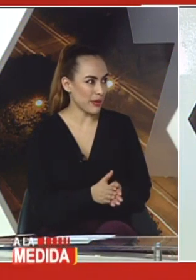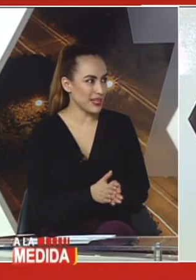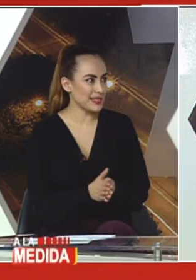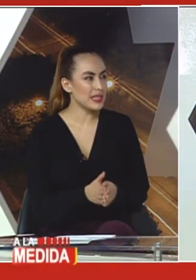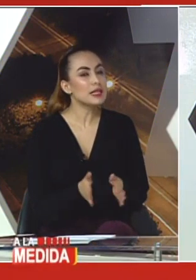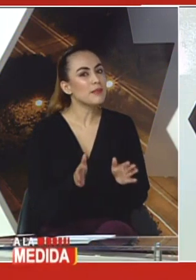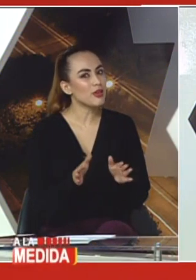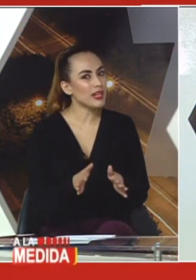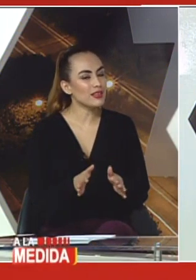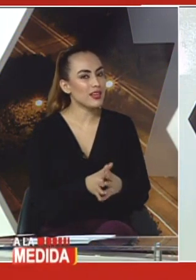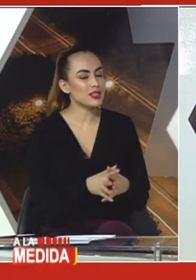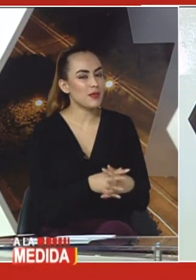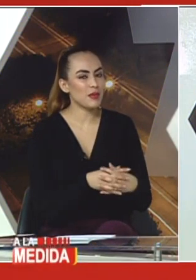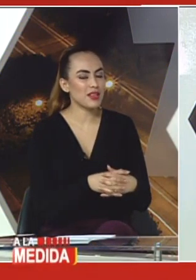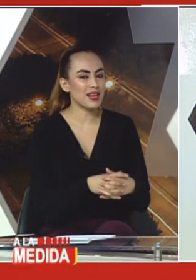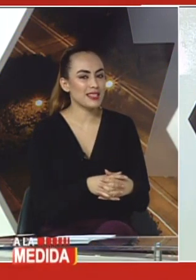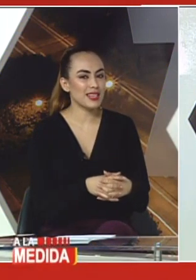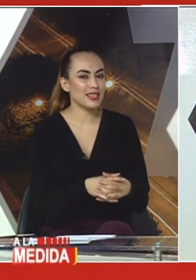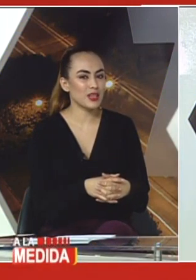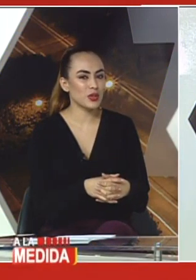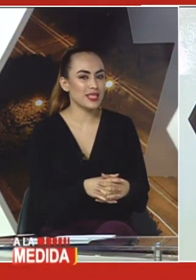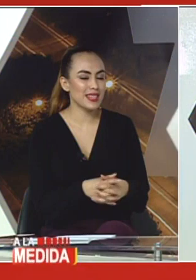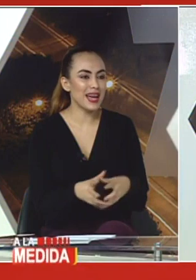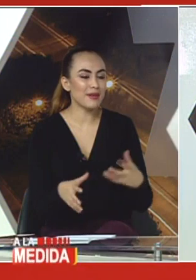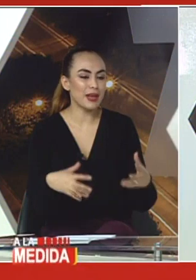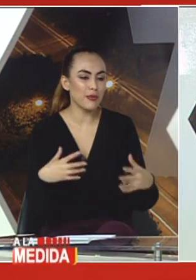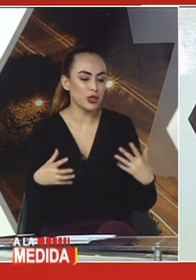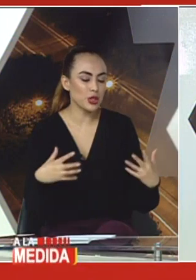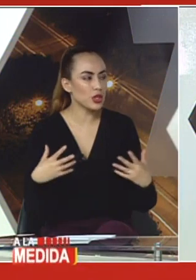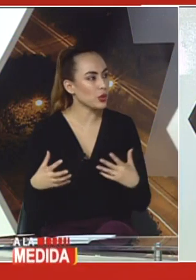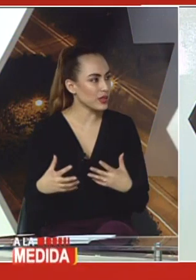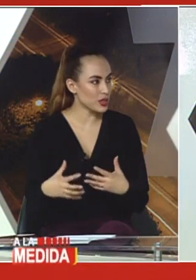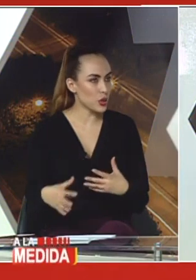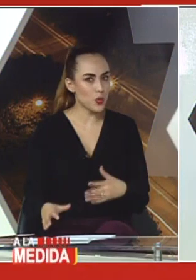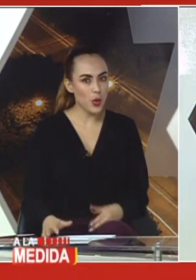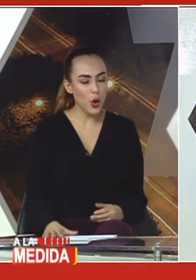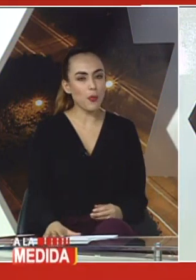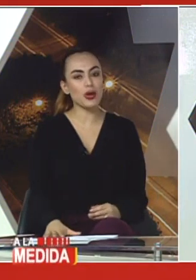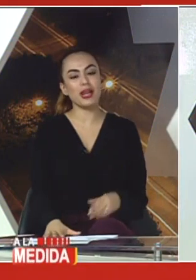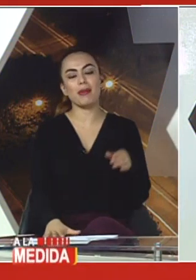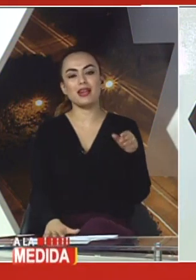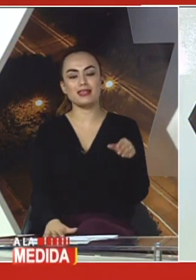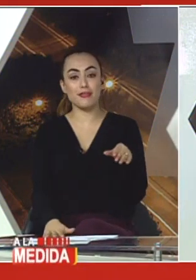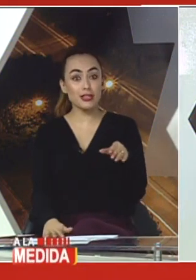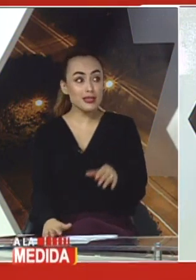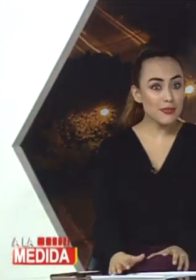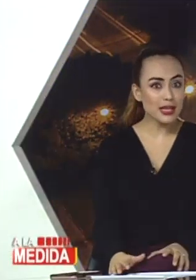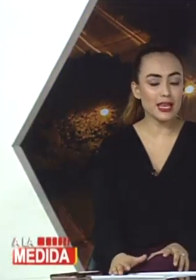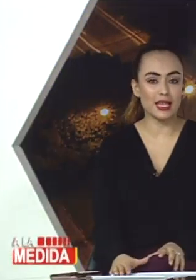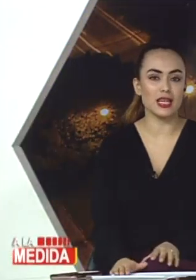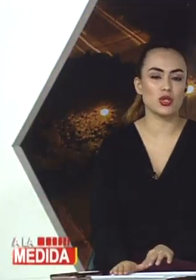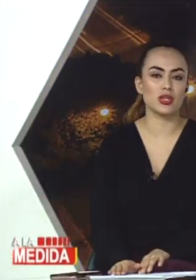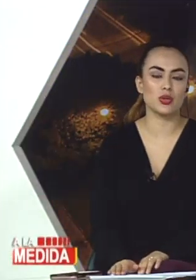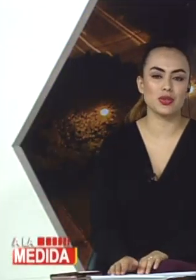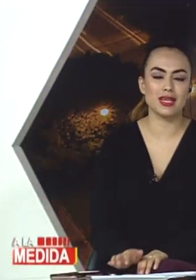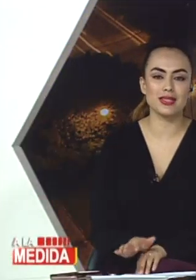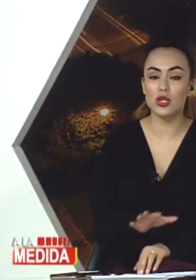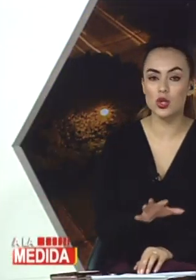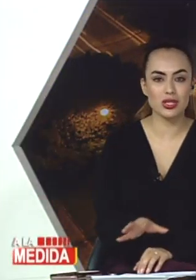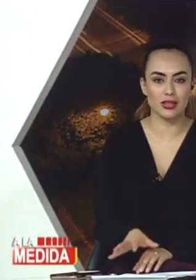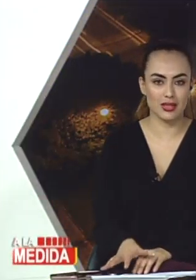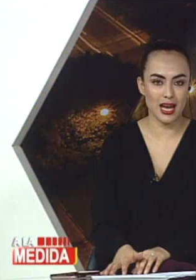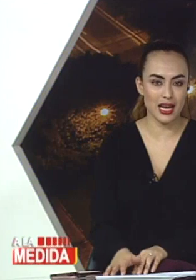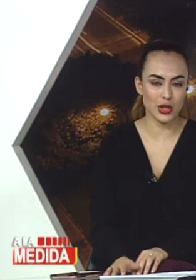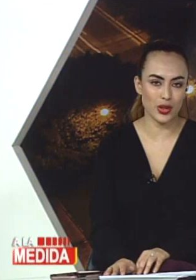contras. Me parece. Pero antes vamos a ver la siguiente noticia para ponernos en contexto un poco. Porque para este fin de semana, de hecho, entonces